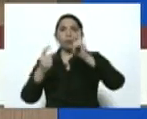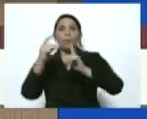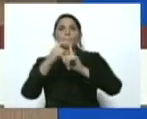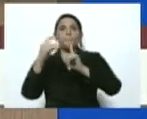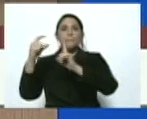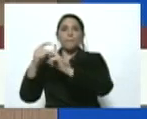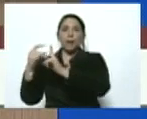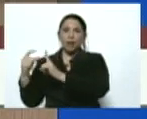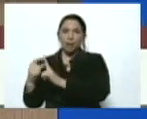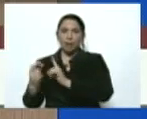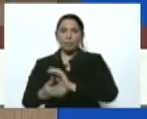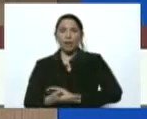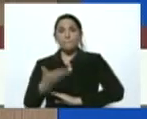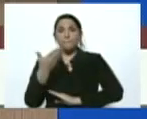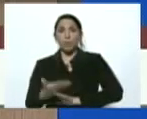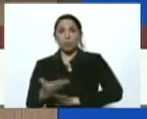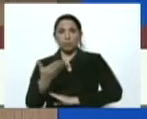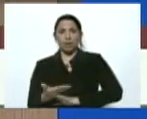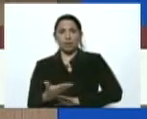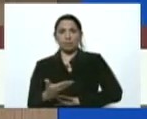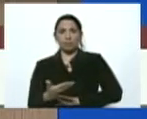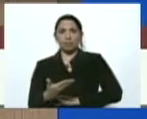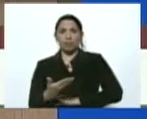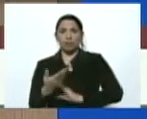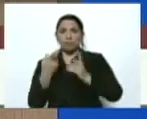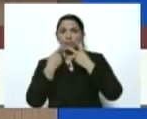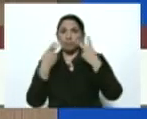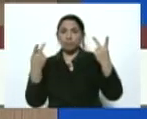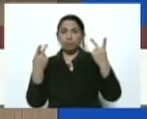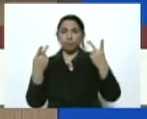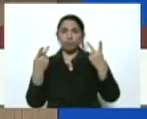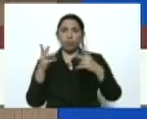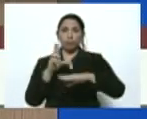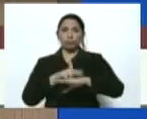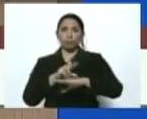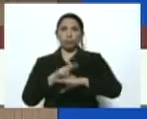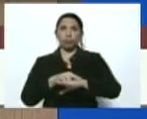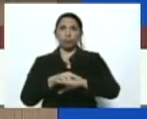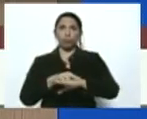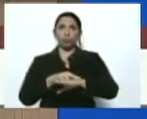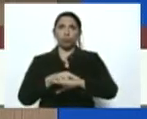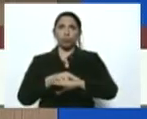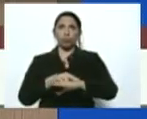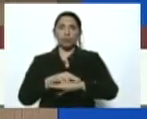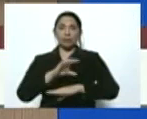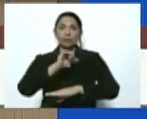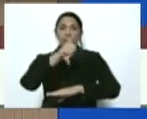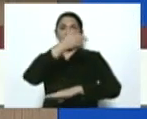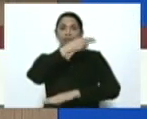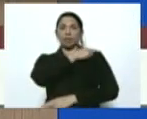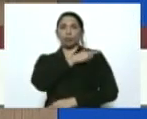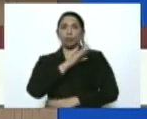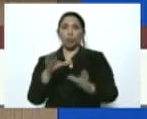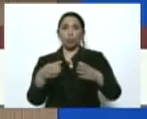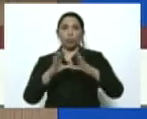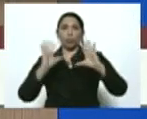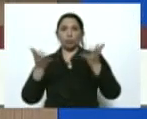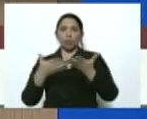frases importantes que resaltan del discurso del doctor Adanón dice el doctor